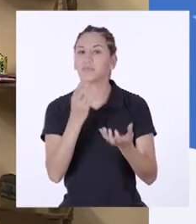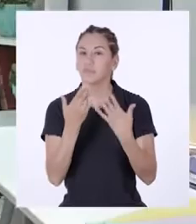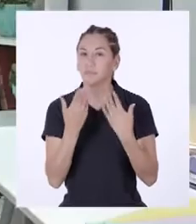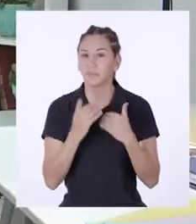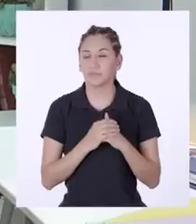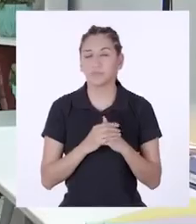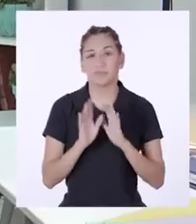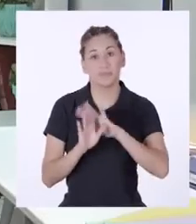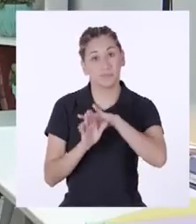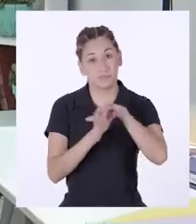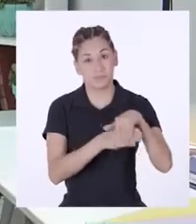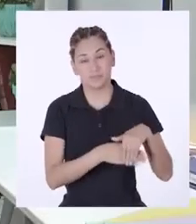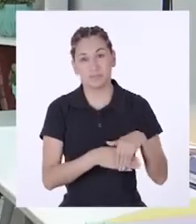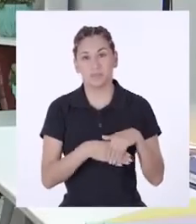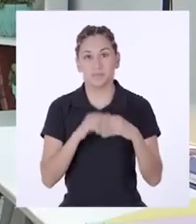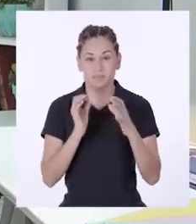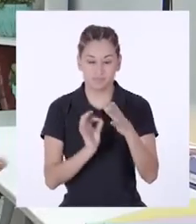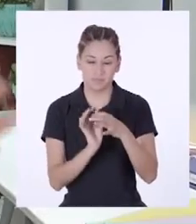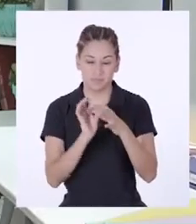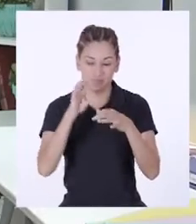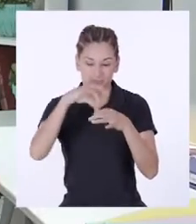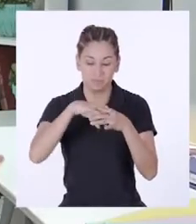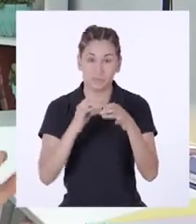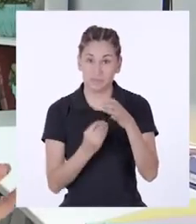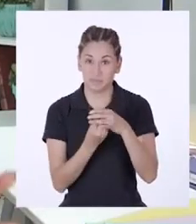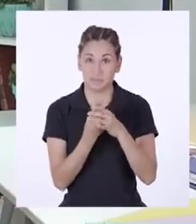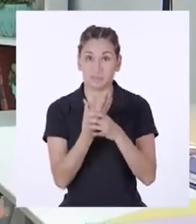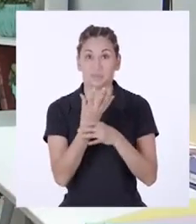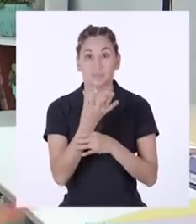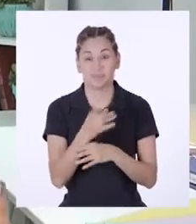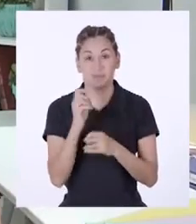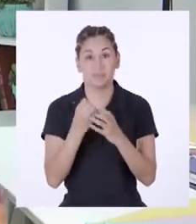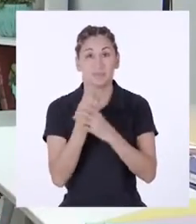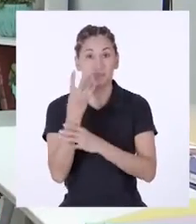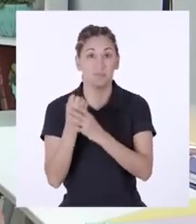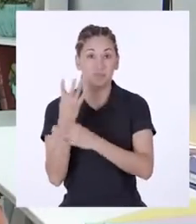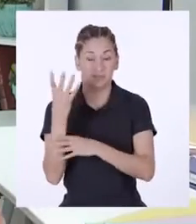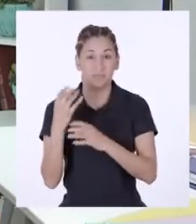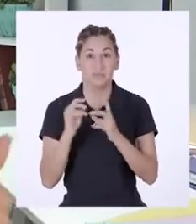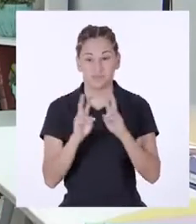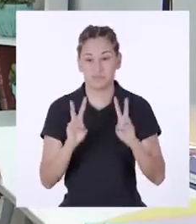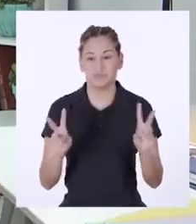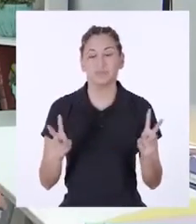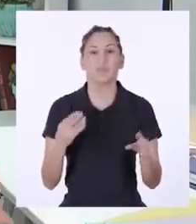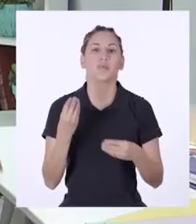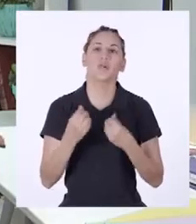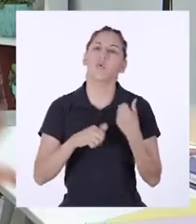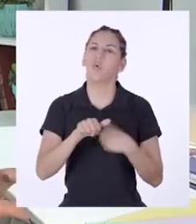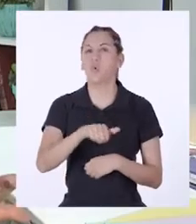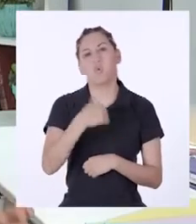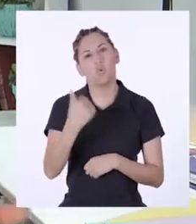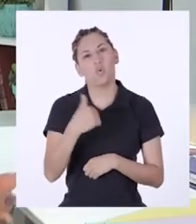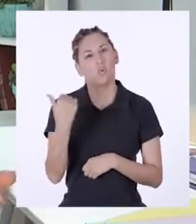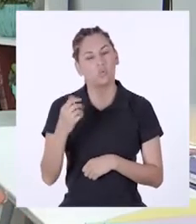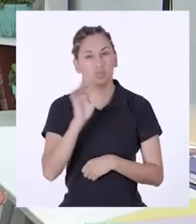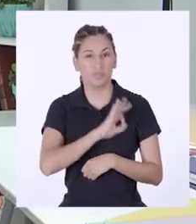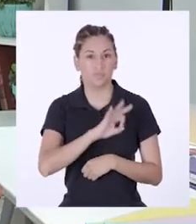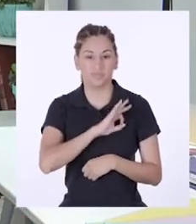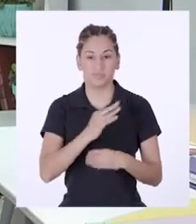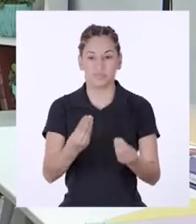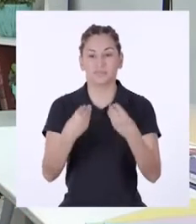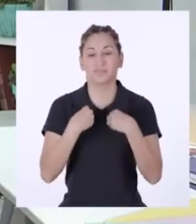Aparte de hacer germinar en menor tiempo nuestras plantas y cultivos, ¿qué otros beneficios